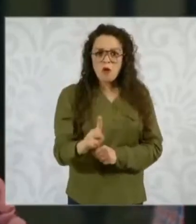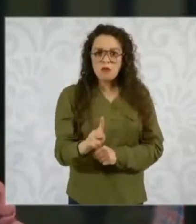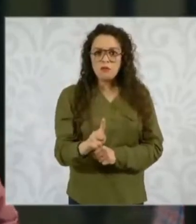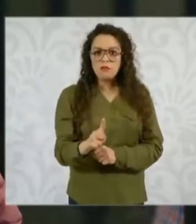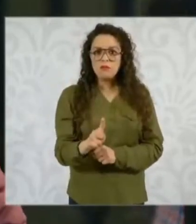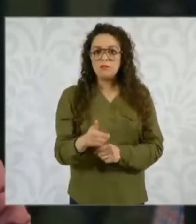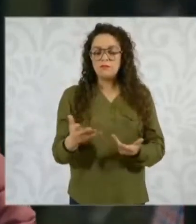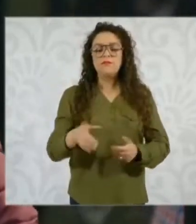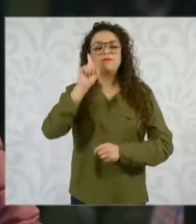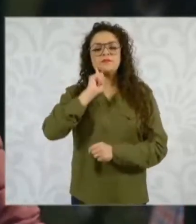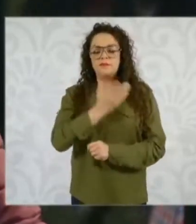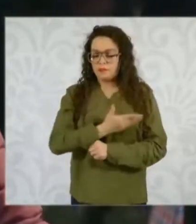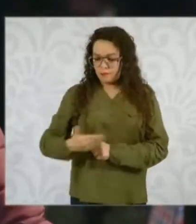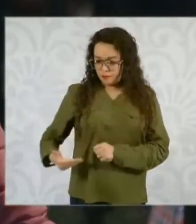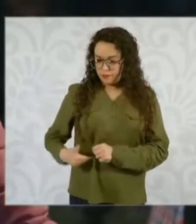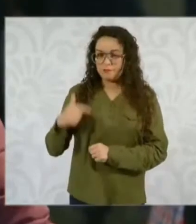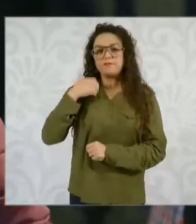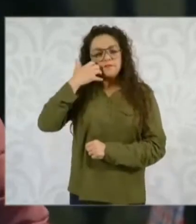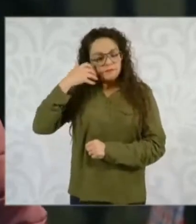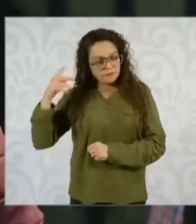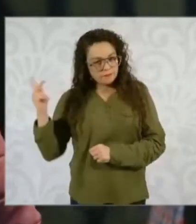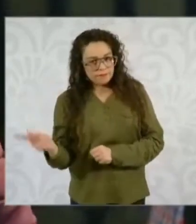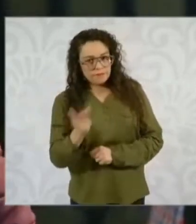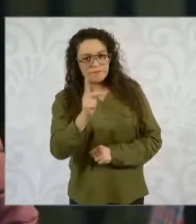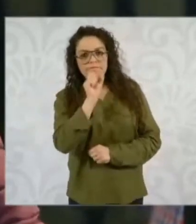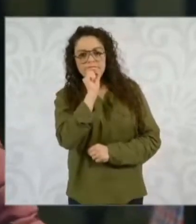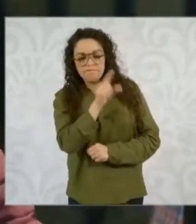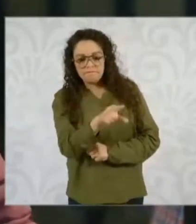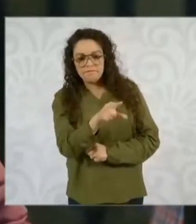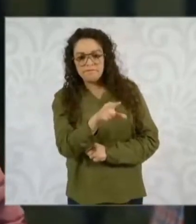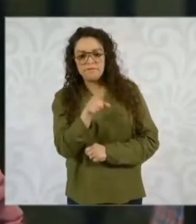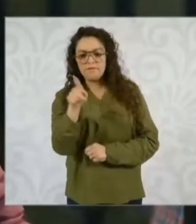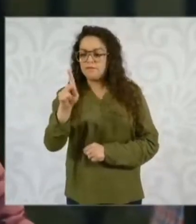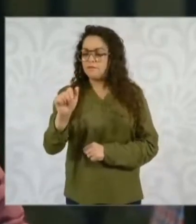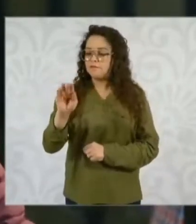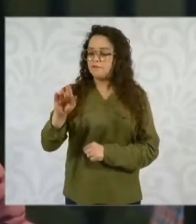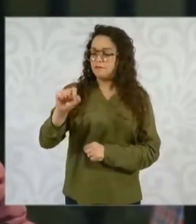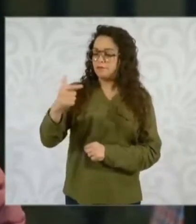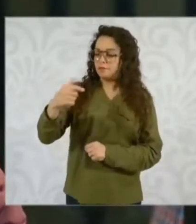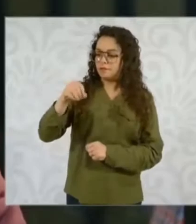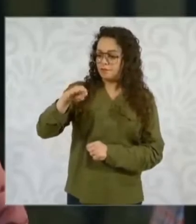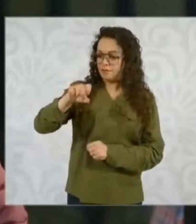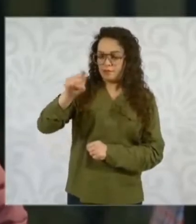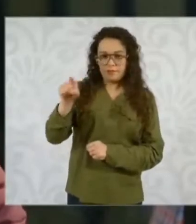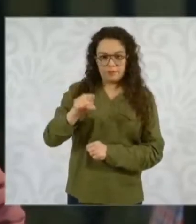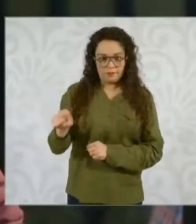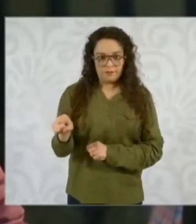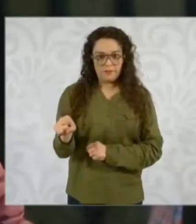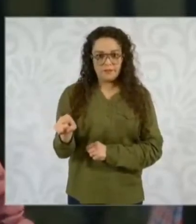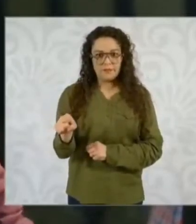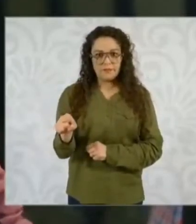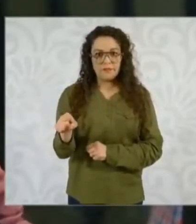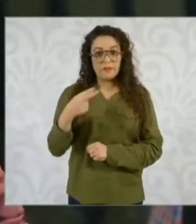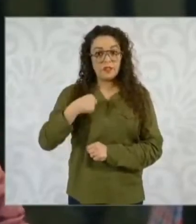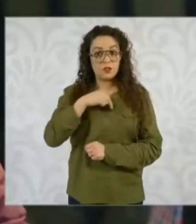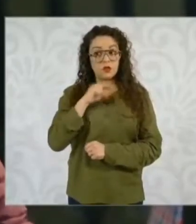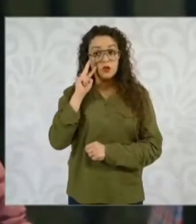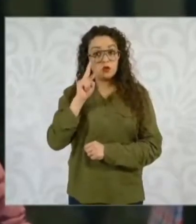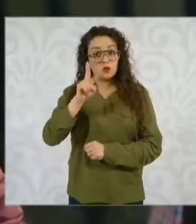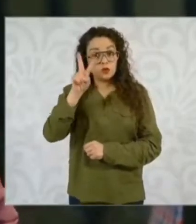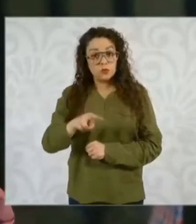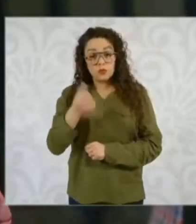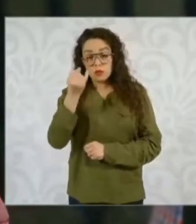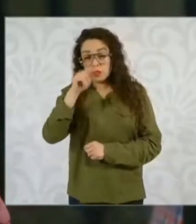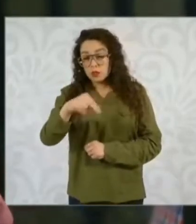presidenta, preguntarle a don Pablo Gómez, porque también vimos el descaro brutal